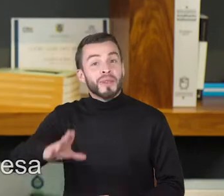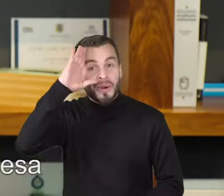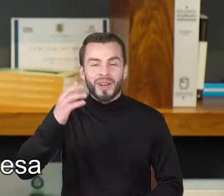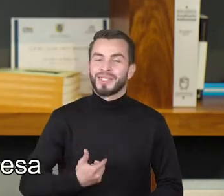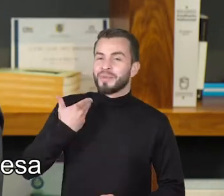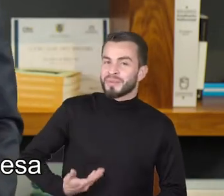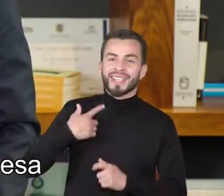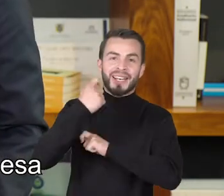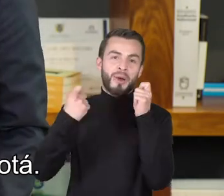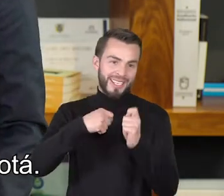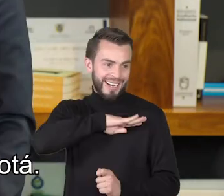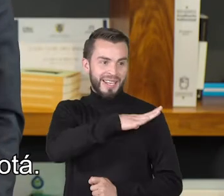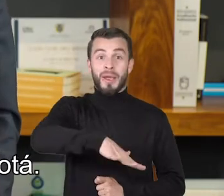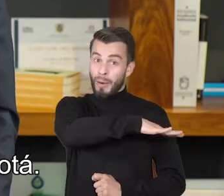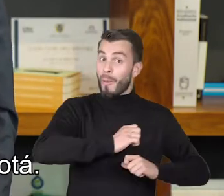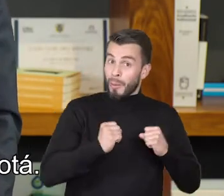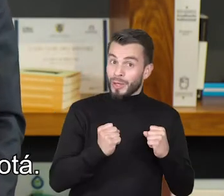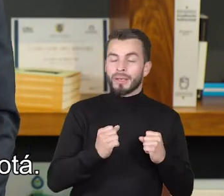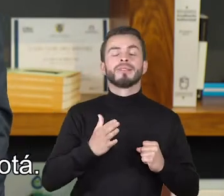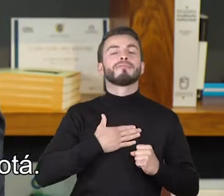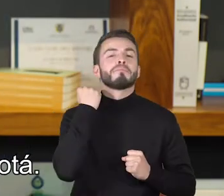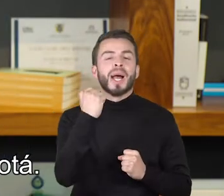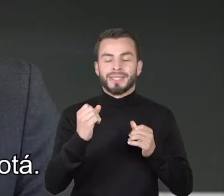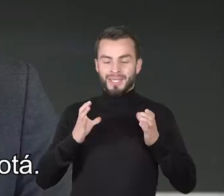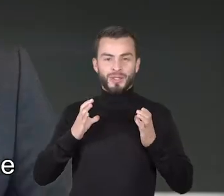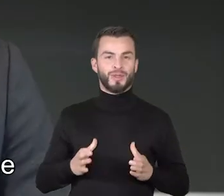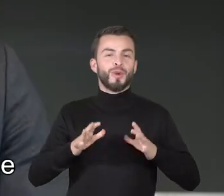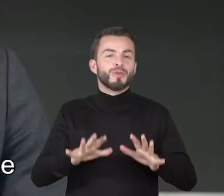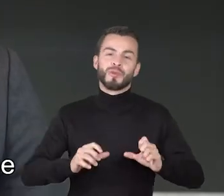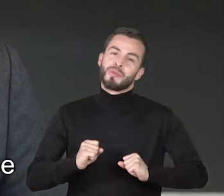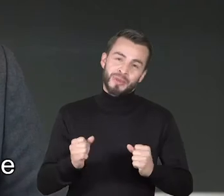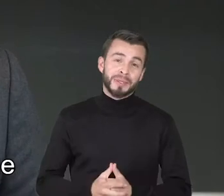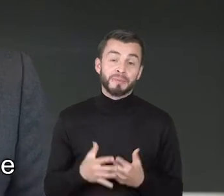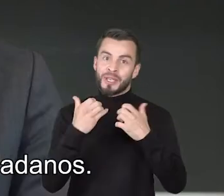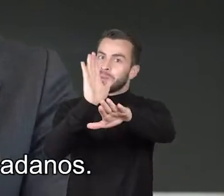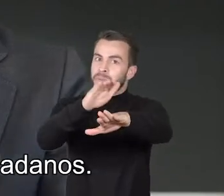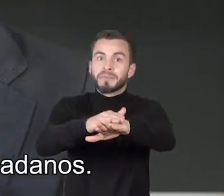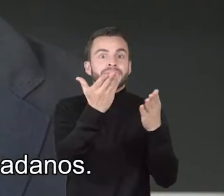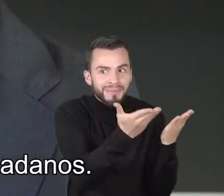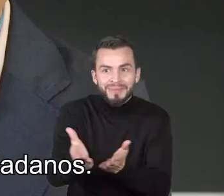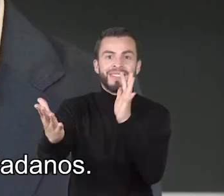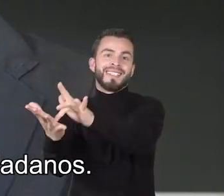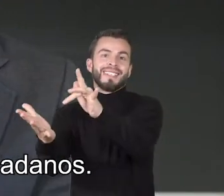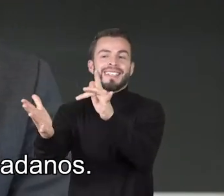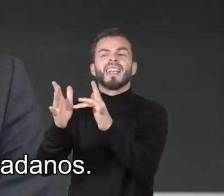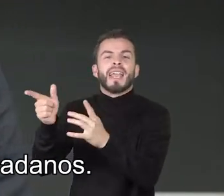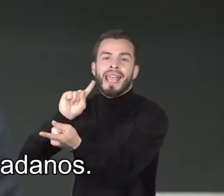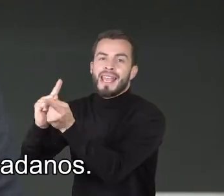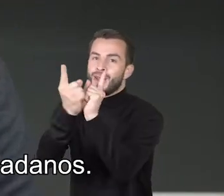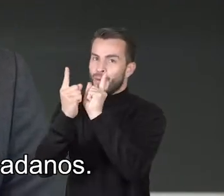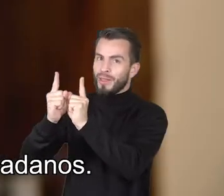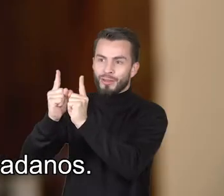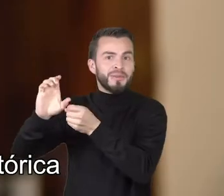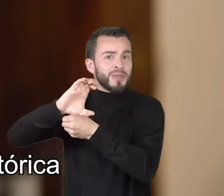Hola, soy Claudia López, alcaldesa y sobre todo ciudadana de Bogotá. Quiero invitarlos a todos a que participemos en los encuentros